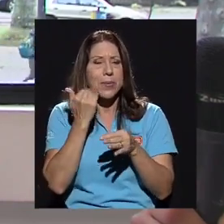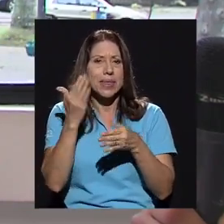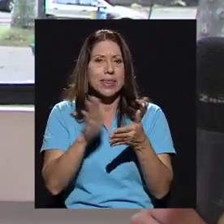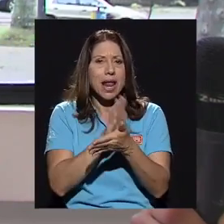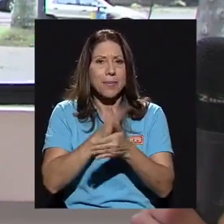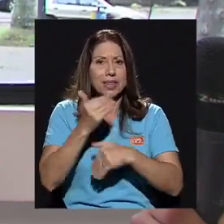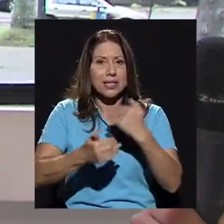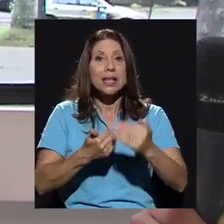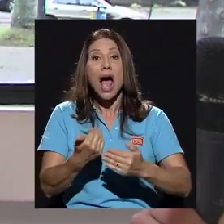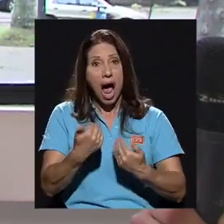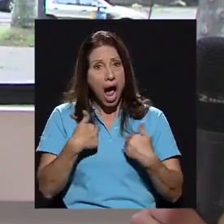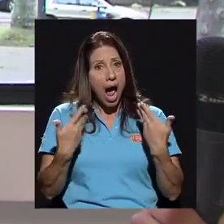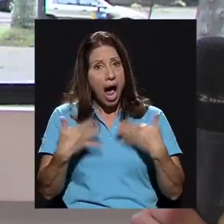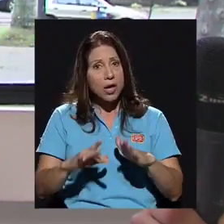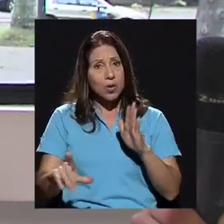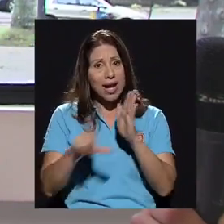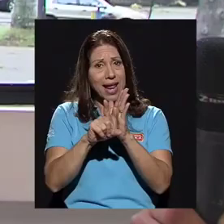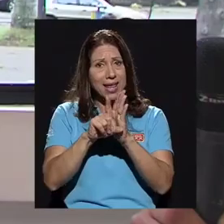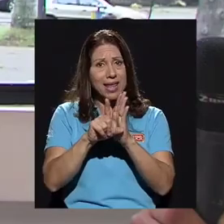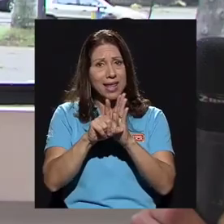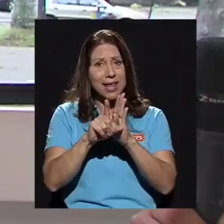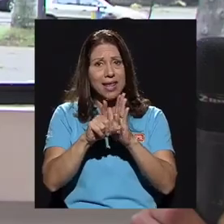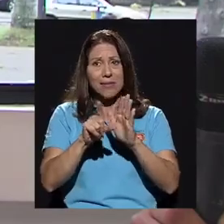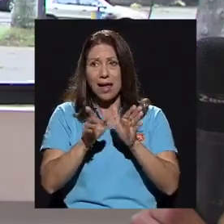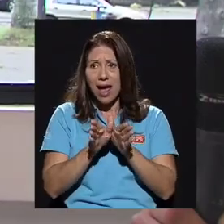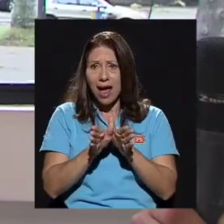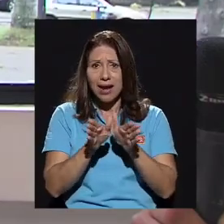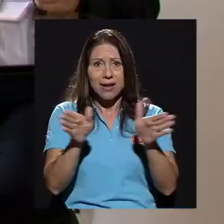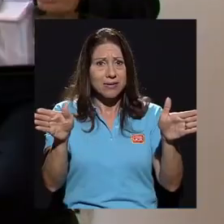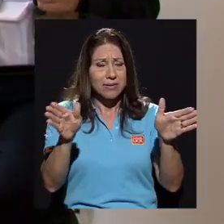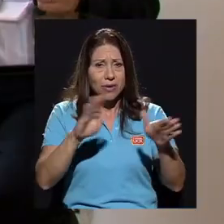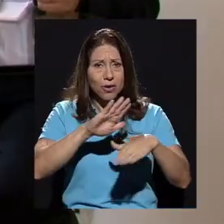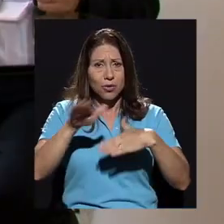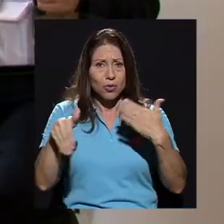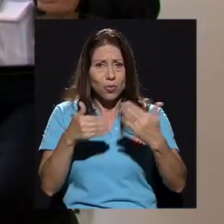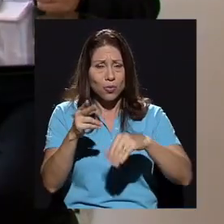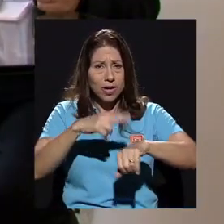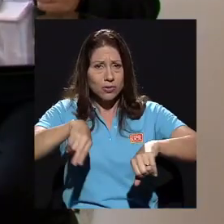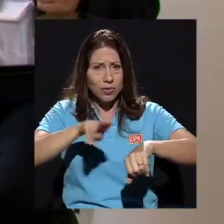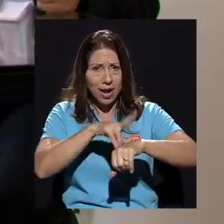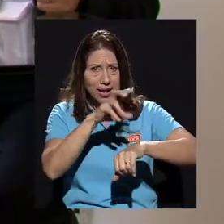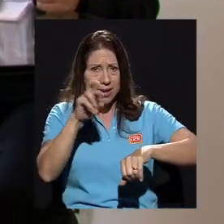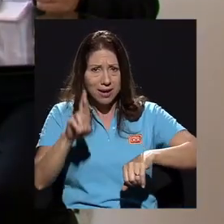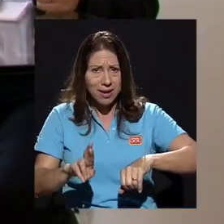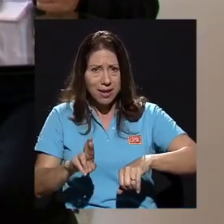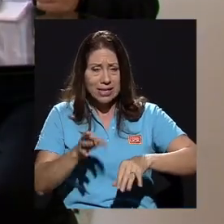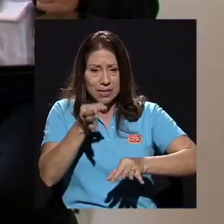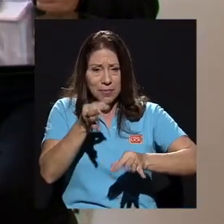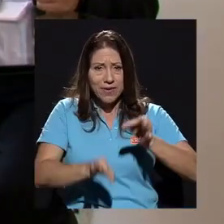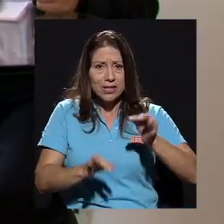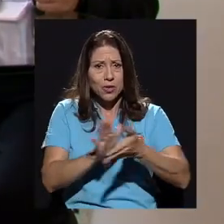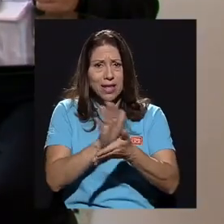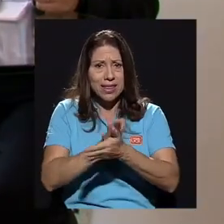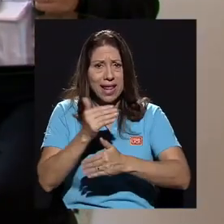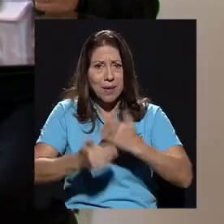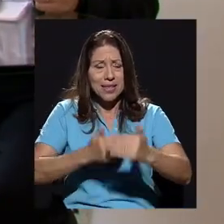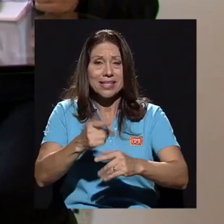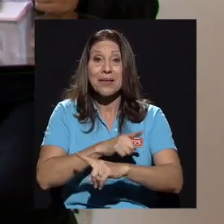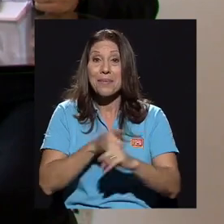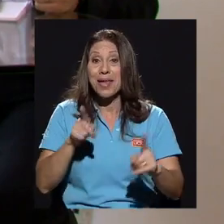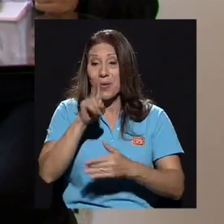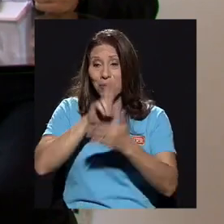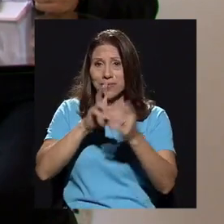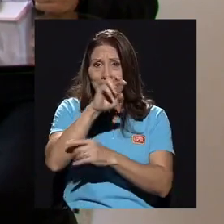de simplificación de trámites, pero en la Universidad de Costa Rica tenemos que comenzar a dialogar con todas estas